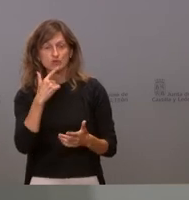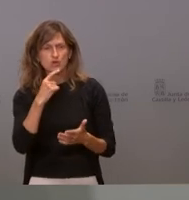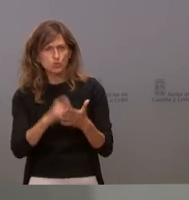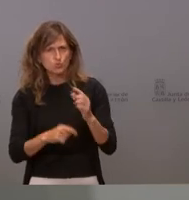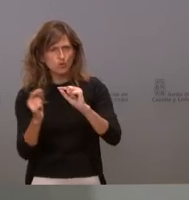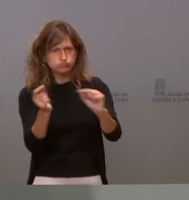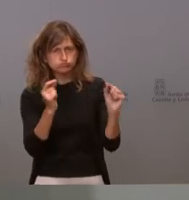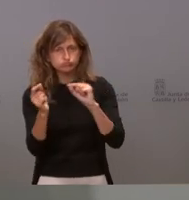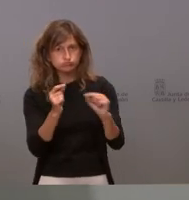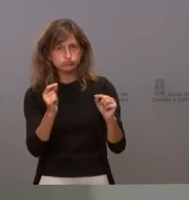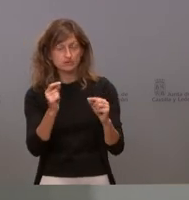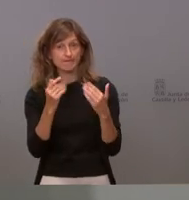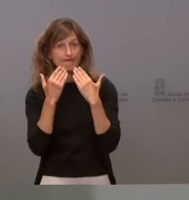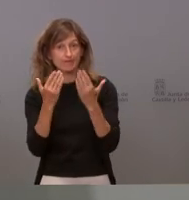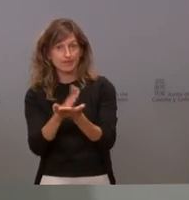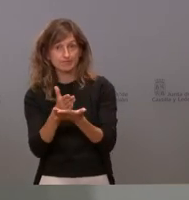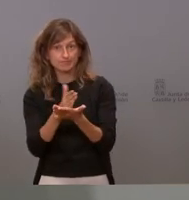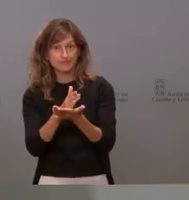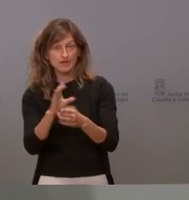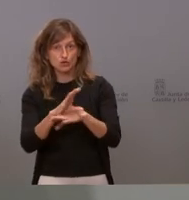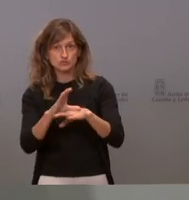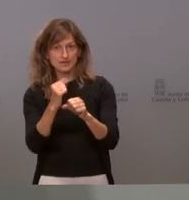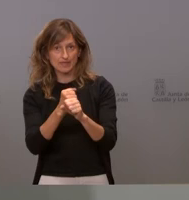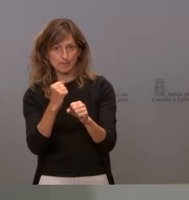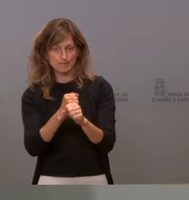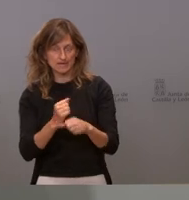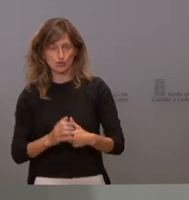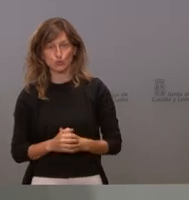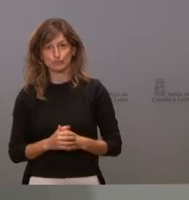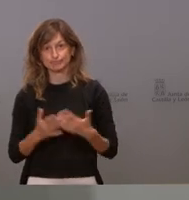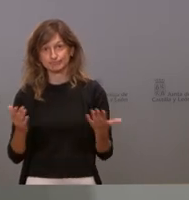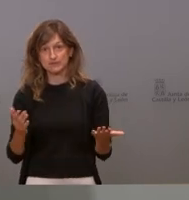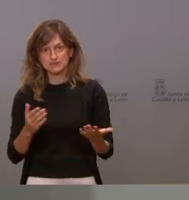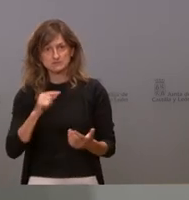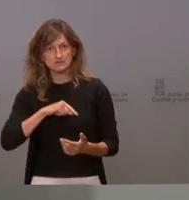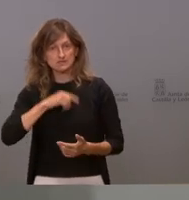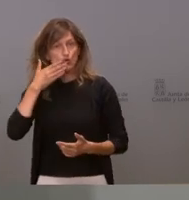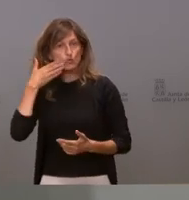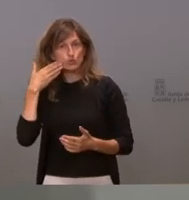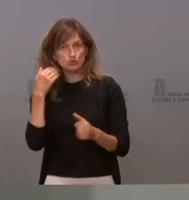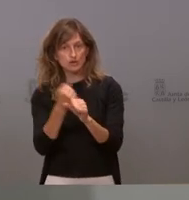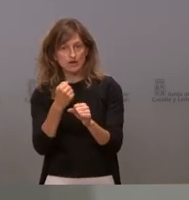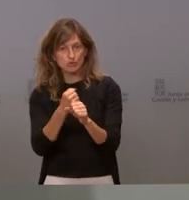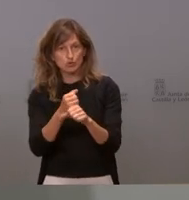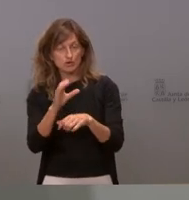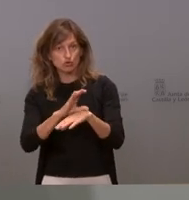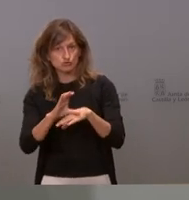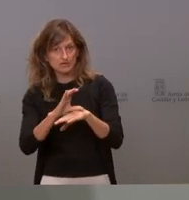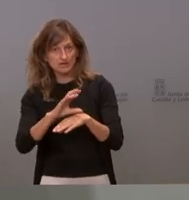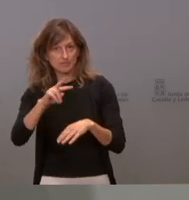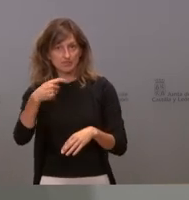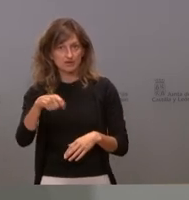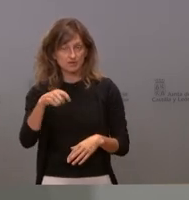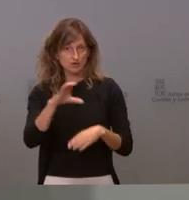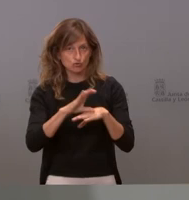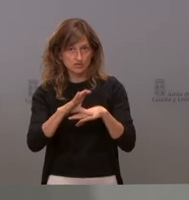negociaciones gracias a la mediación de nuestra Consejería de Empleo es decir que estamos muy orgullosos de la labor tanto de la consejera como del viceconsejero